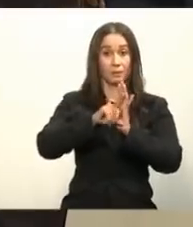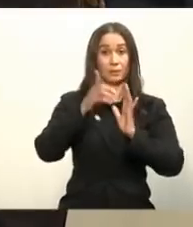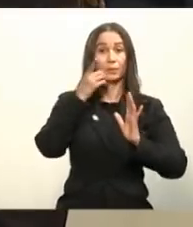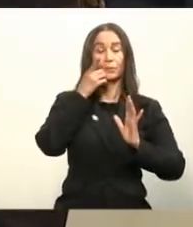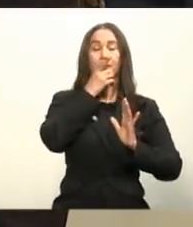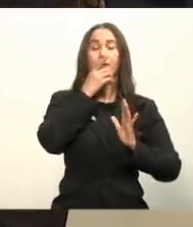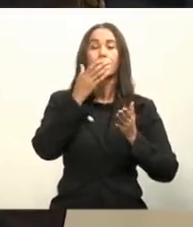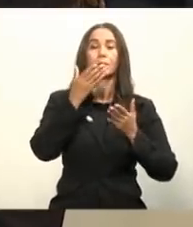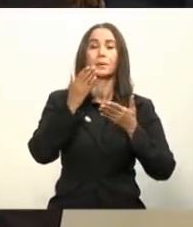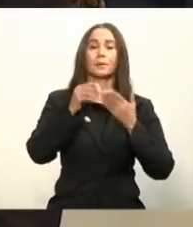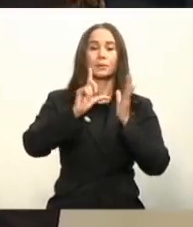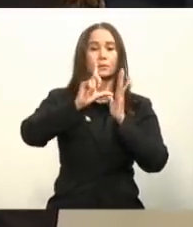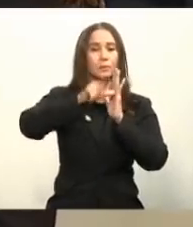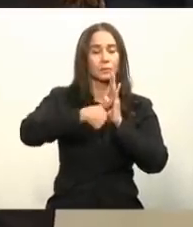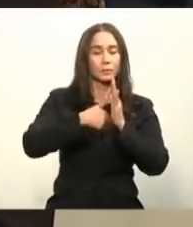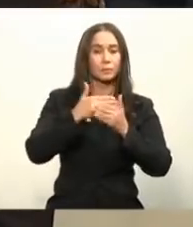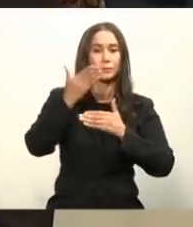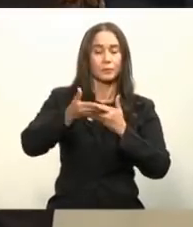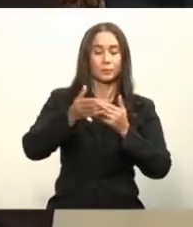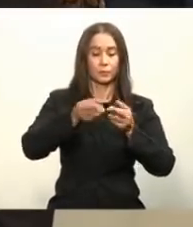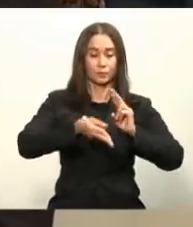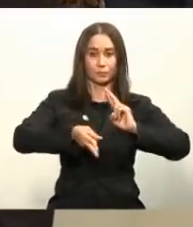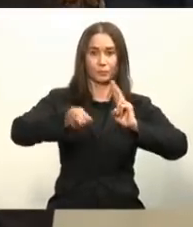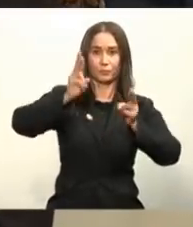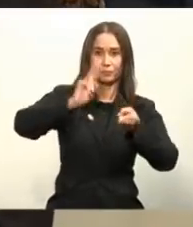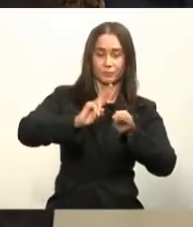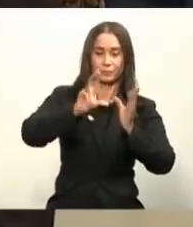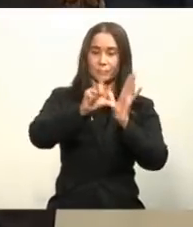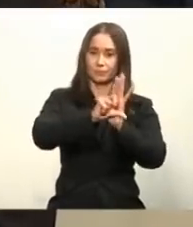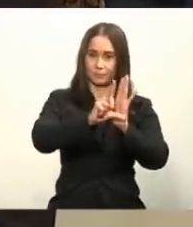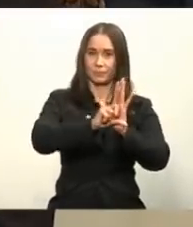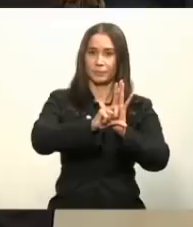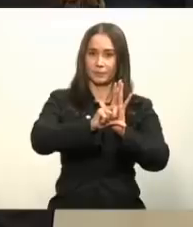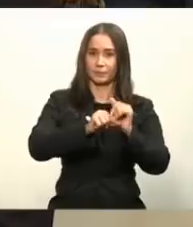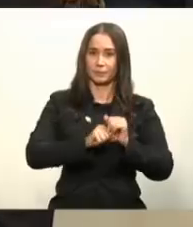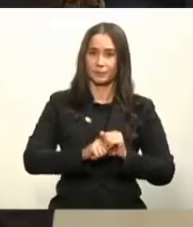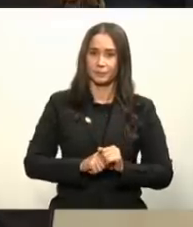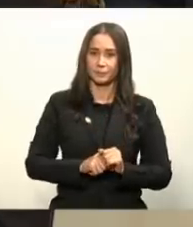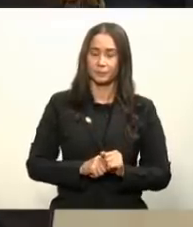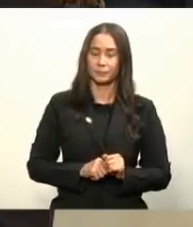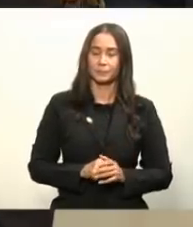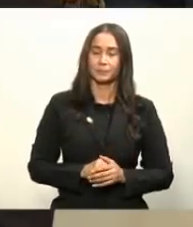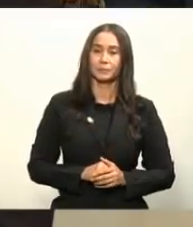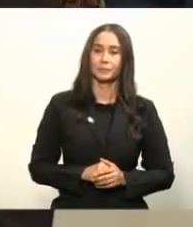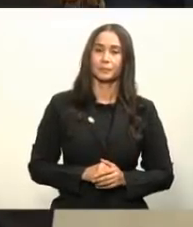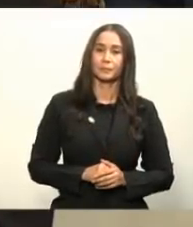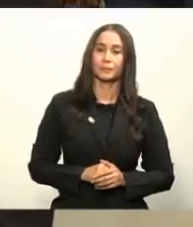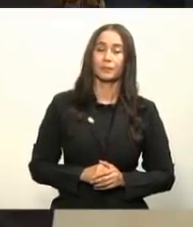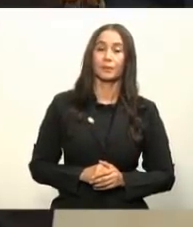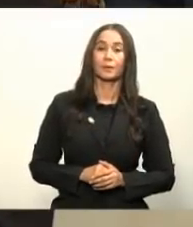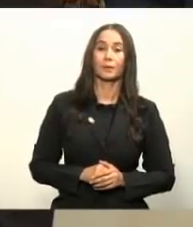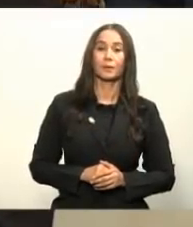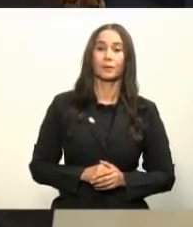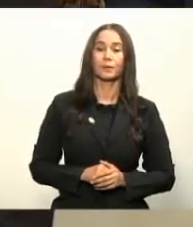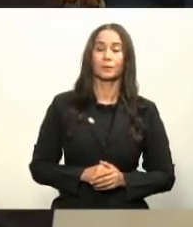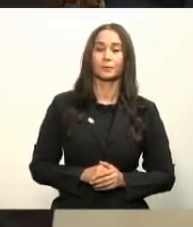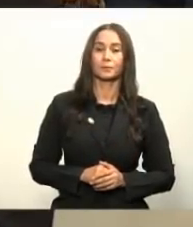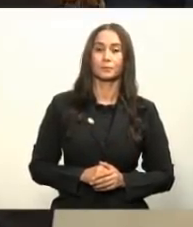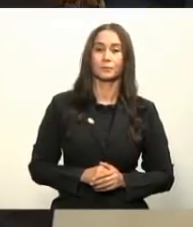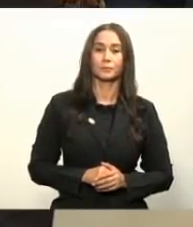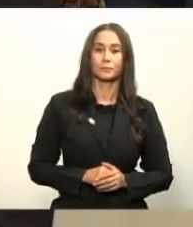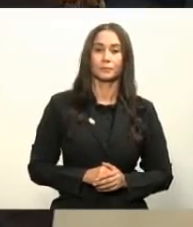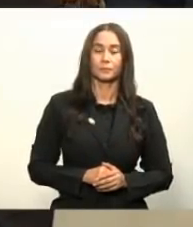después tuvimos que hacer una reforma a esa ley no obstante es un grupo de empresarios como dijo